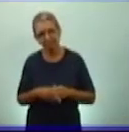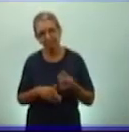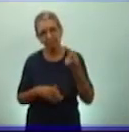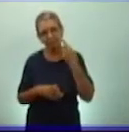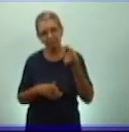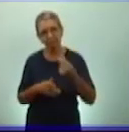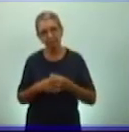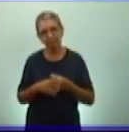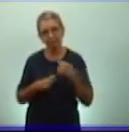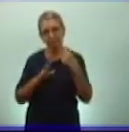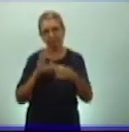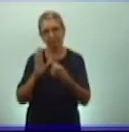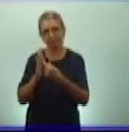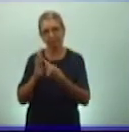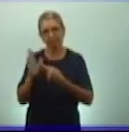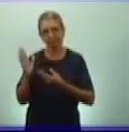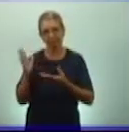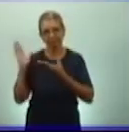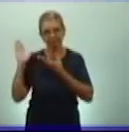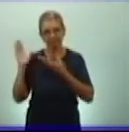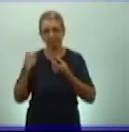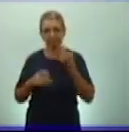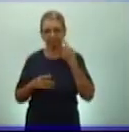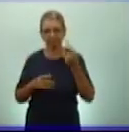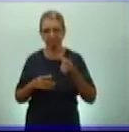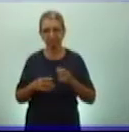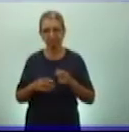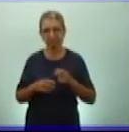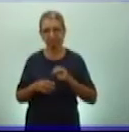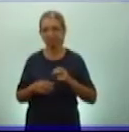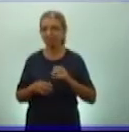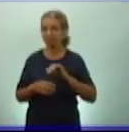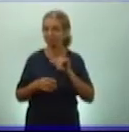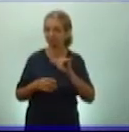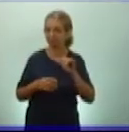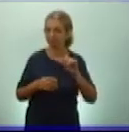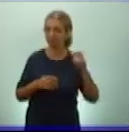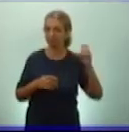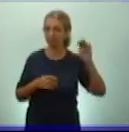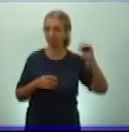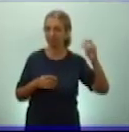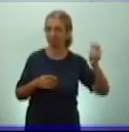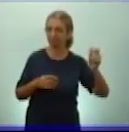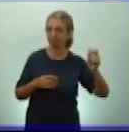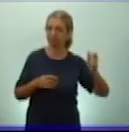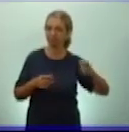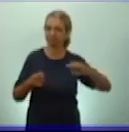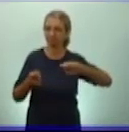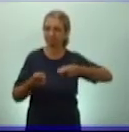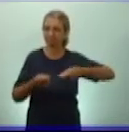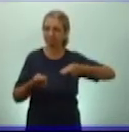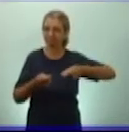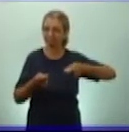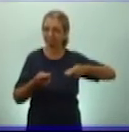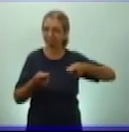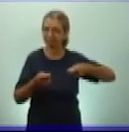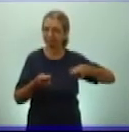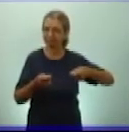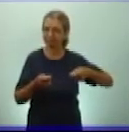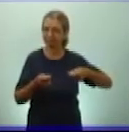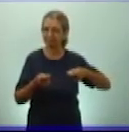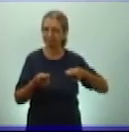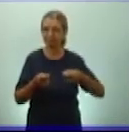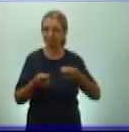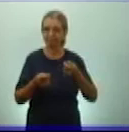siguiente lámina. Fíjense, como los mayas y como los aztecas, la agricultura, queridos estudiantes, va a ser